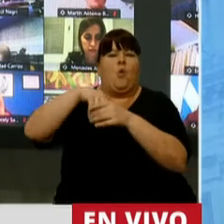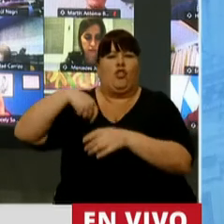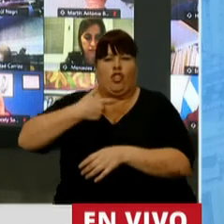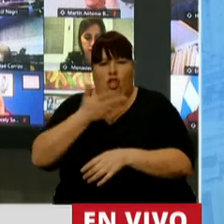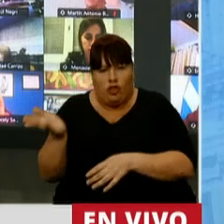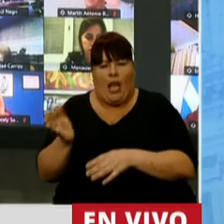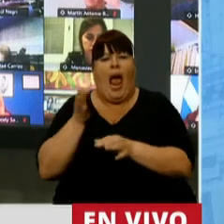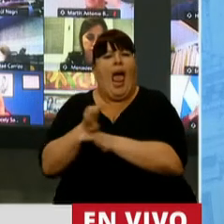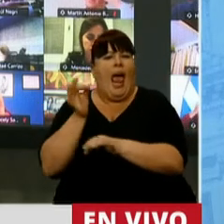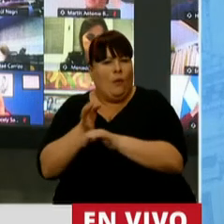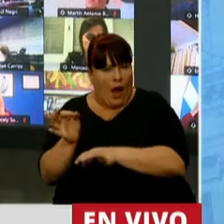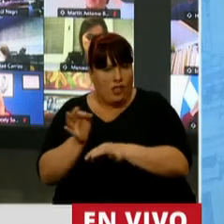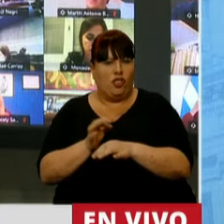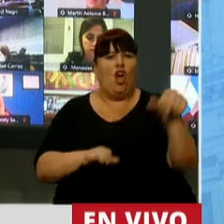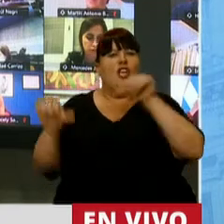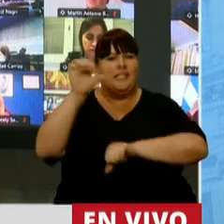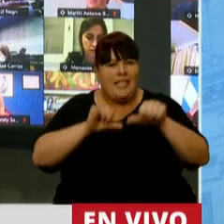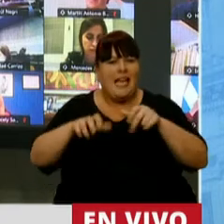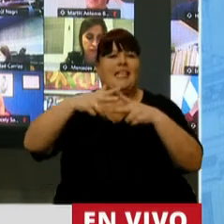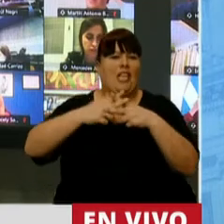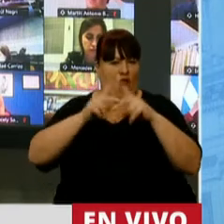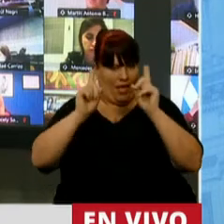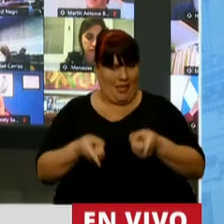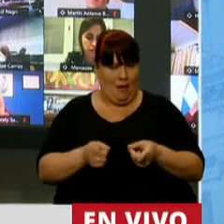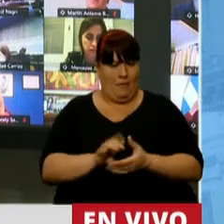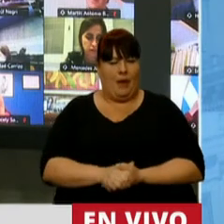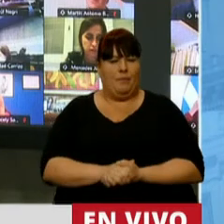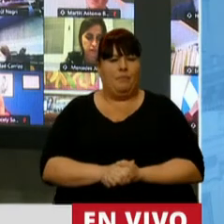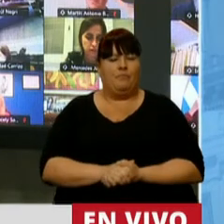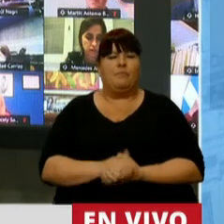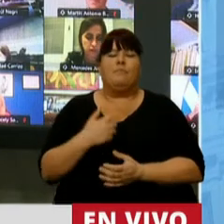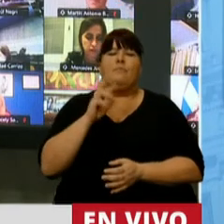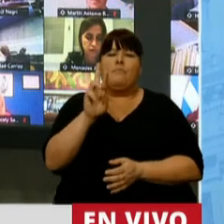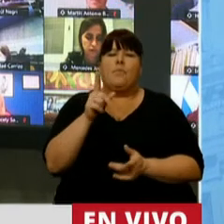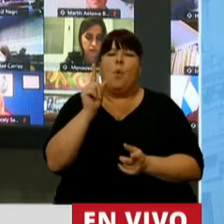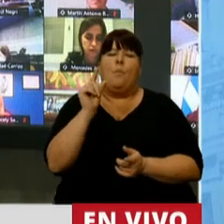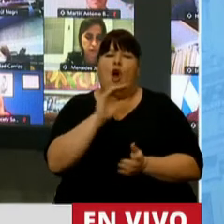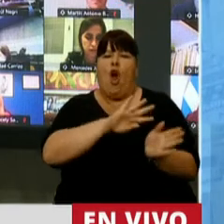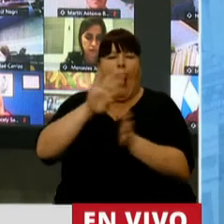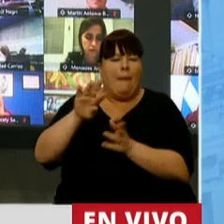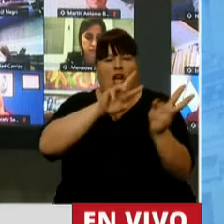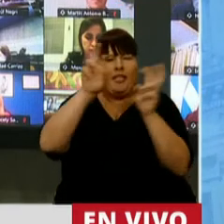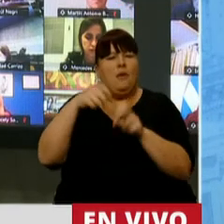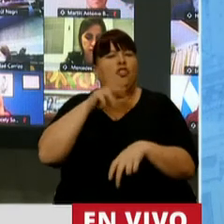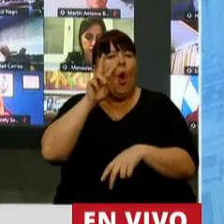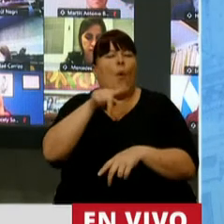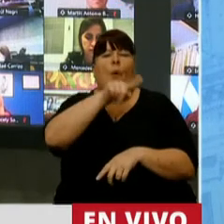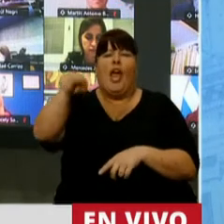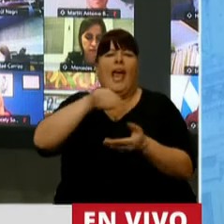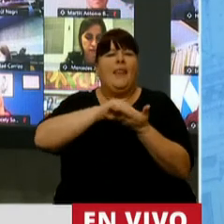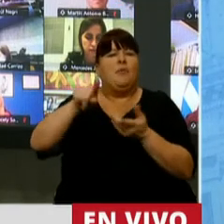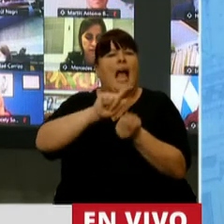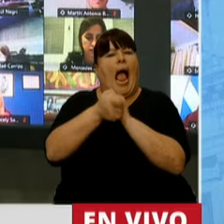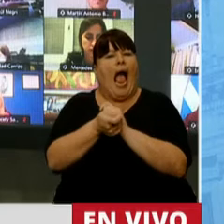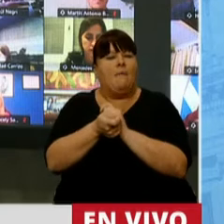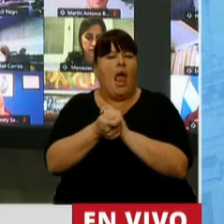social, en educación, en ciencia y en tecnología. Permítame hacer un pequeño paréntesis porque he visto que muchos diputados de